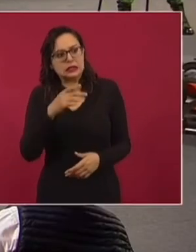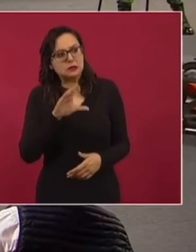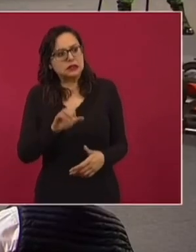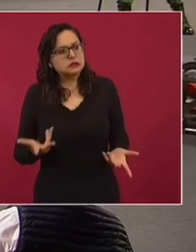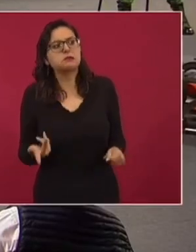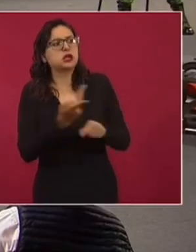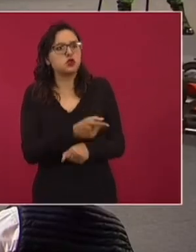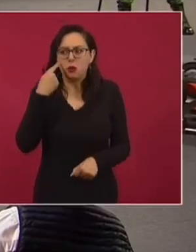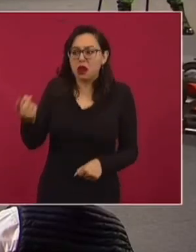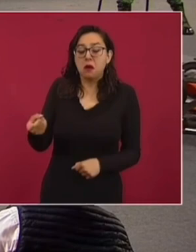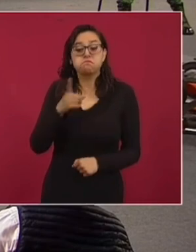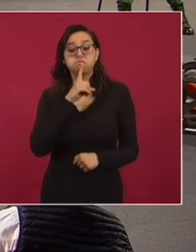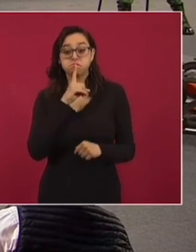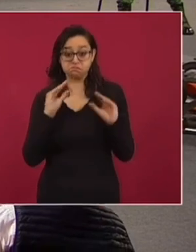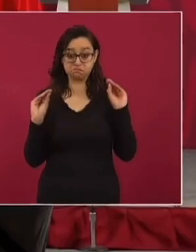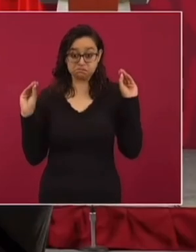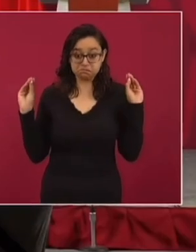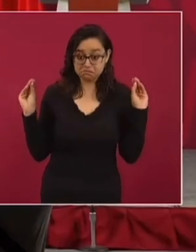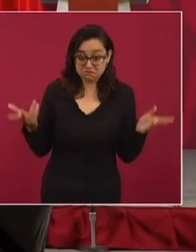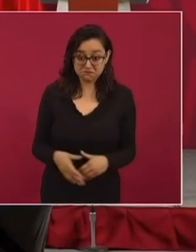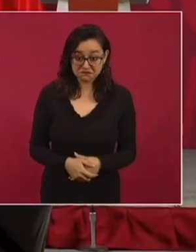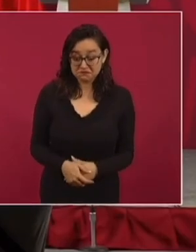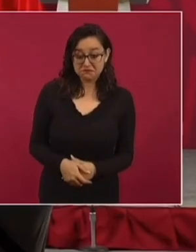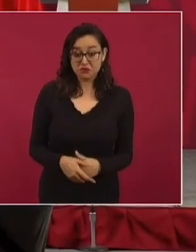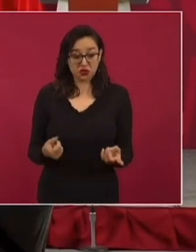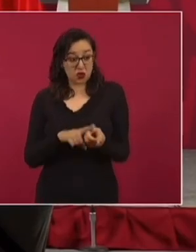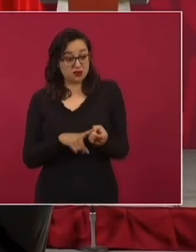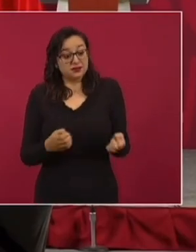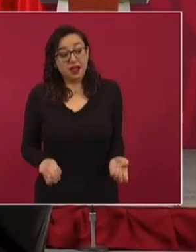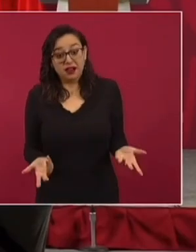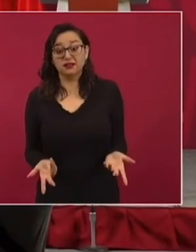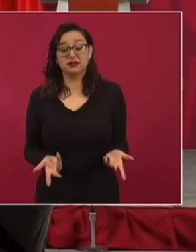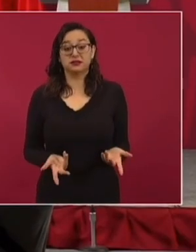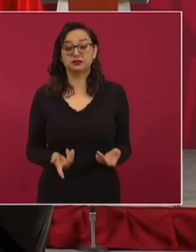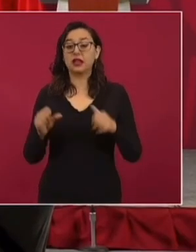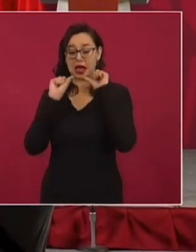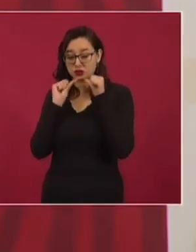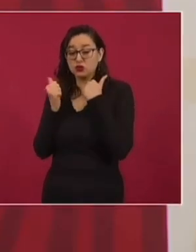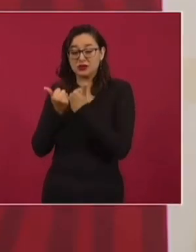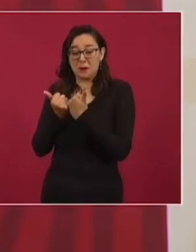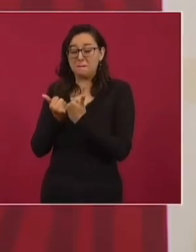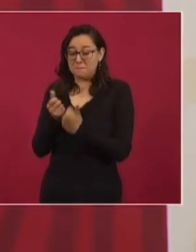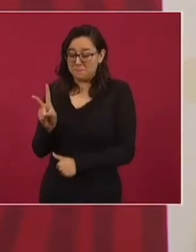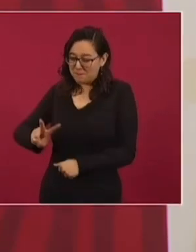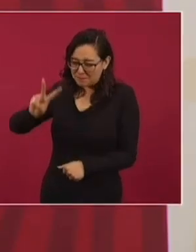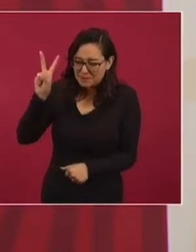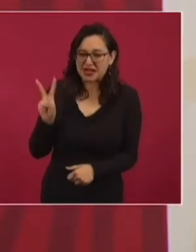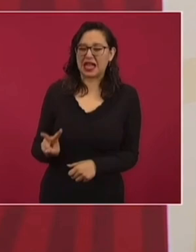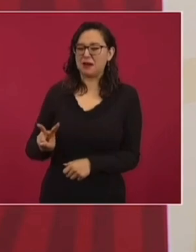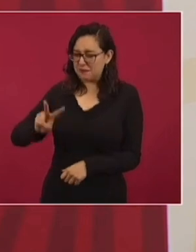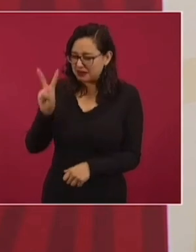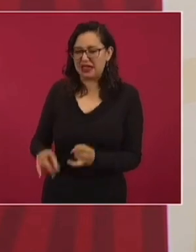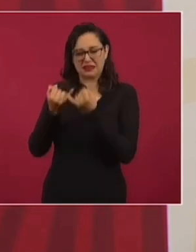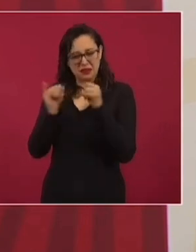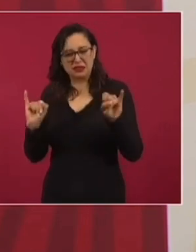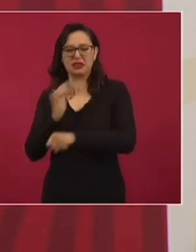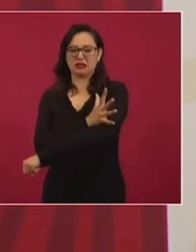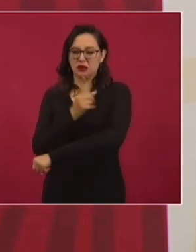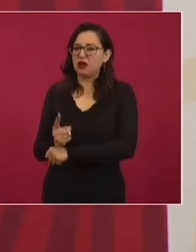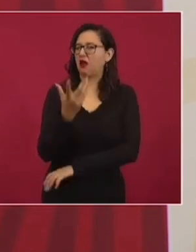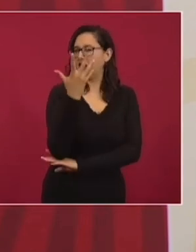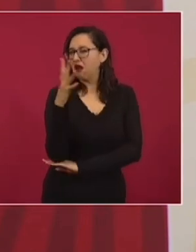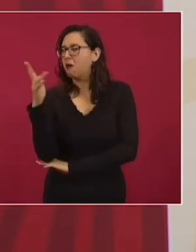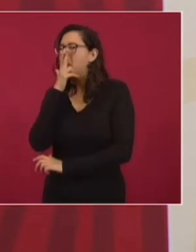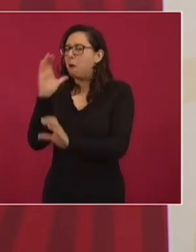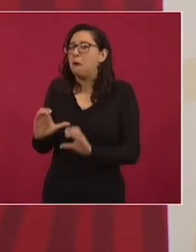¿dónde estaba? Pues todas estas asociaciones, son muy pocas realmente las asociaciones que de manera independiente se